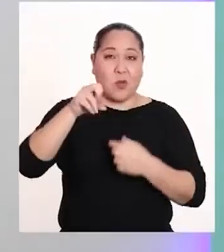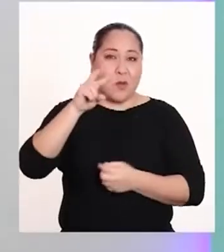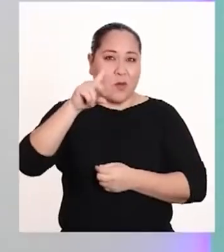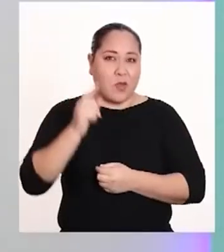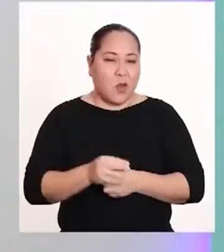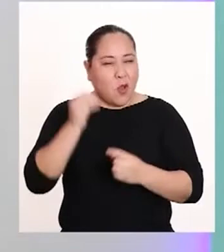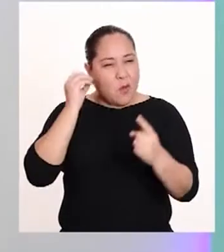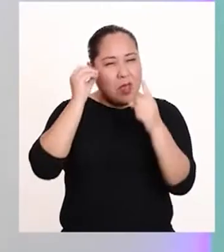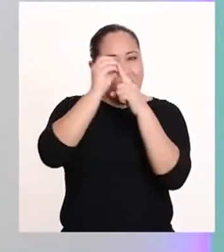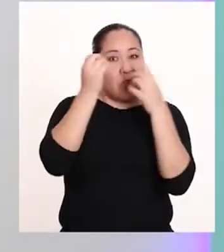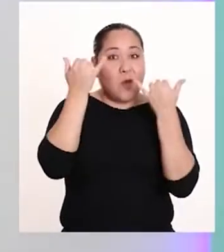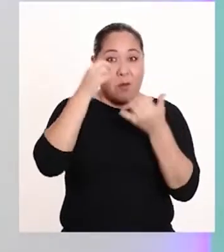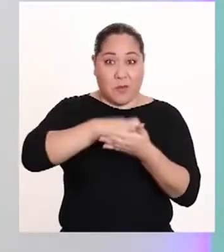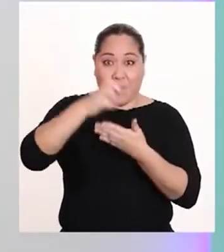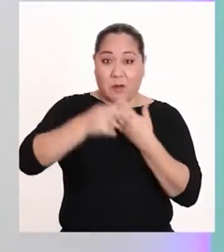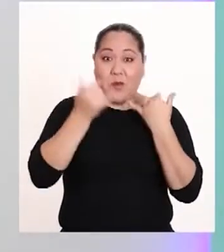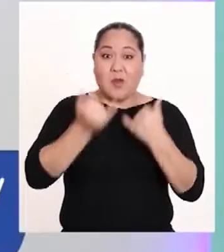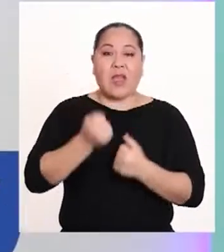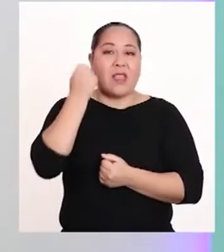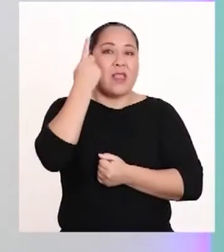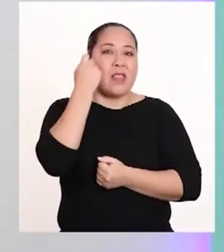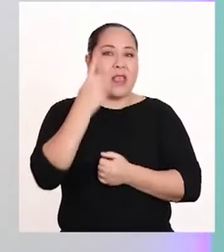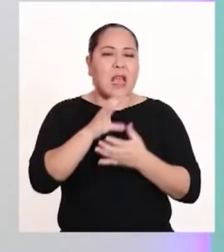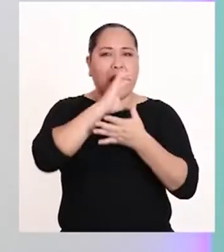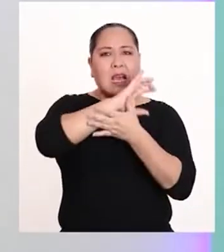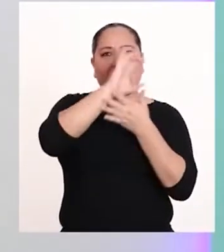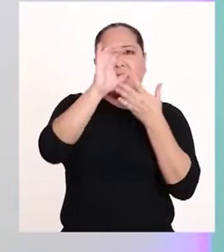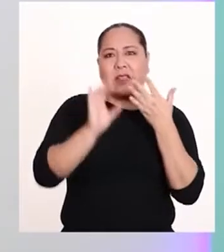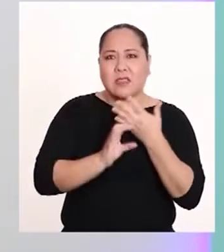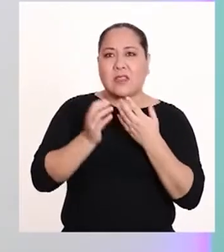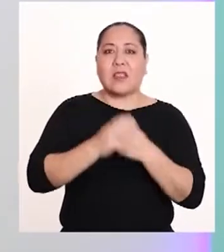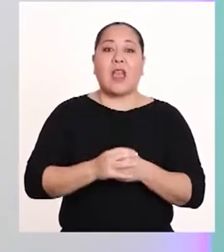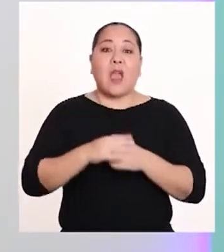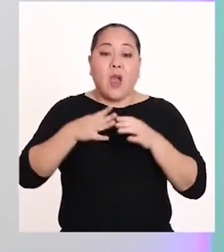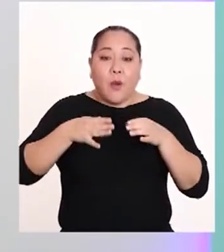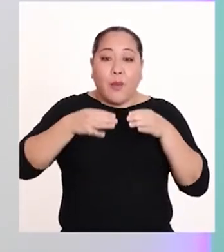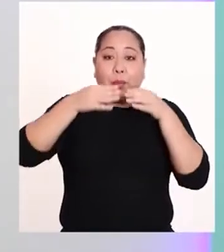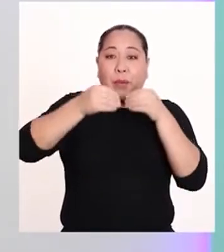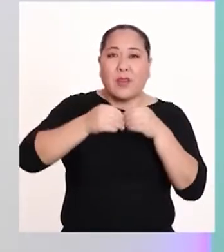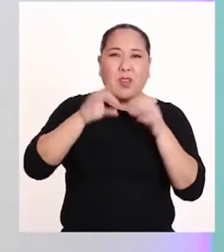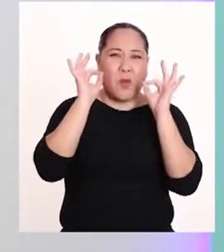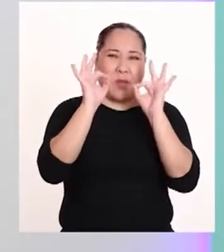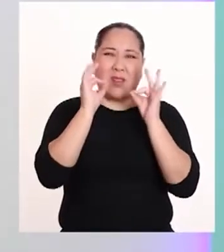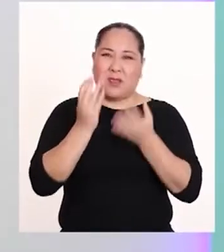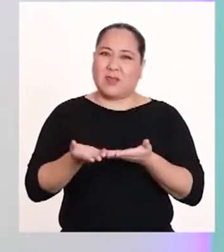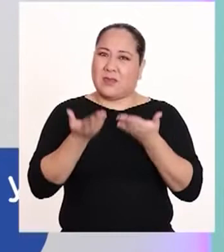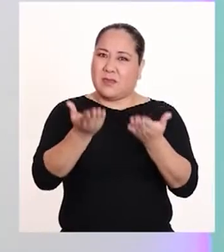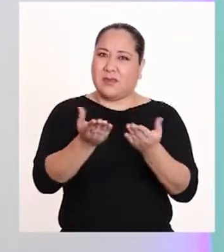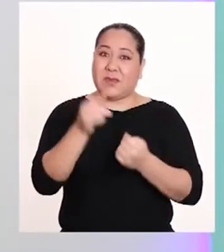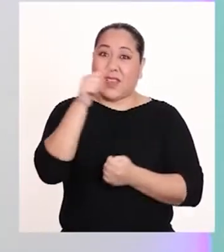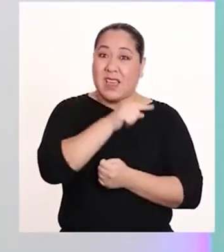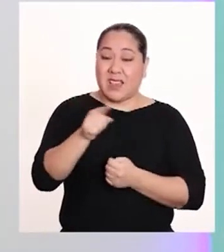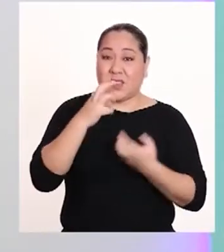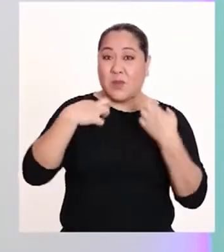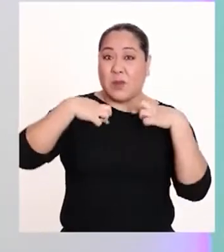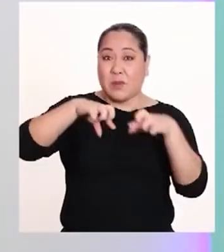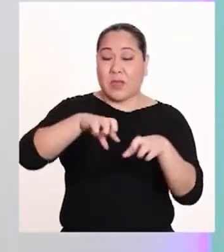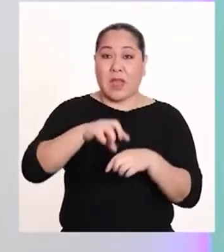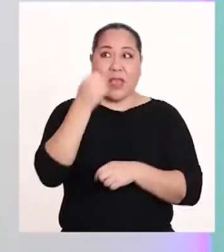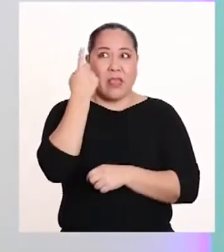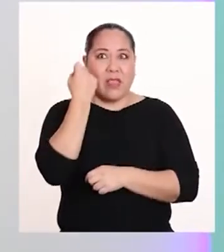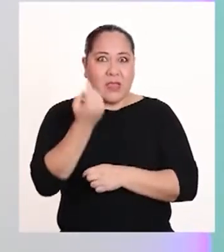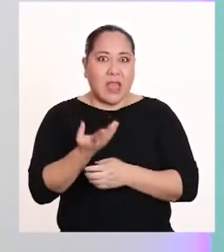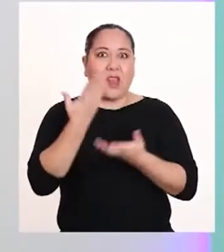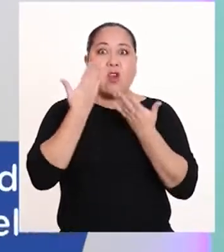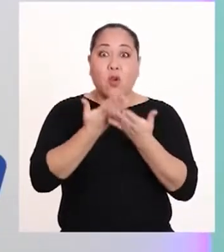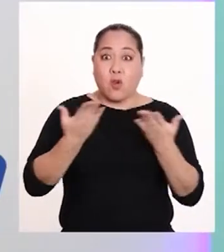Nuestro objetivo para el programa de hoy es que comprendamos las características del plástico y los riesgos que produce. Esto nos permitirá